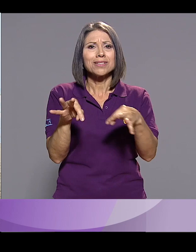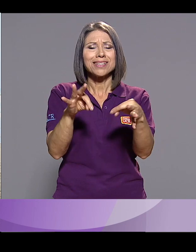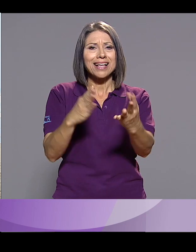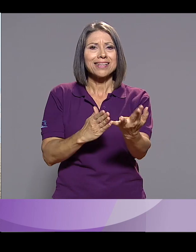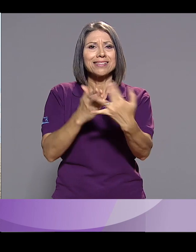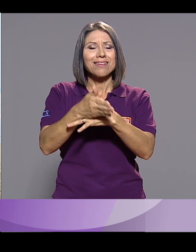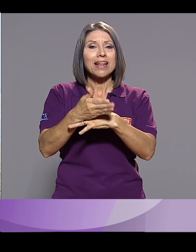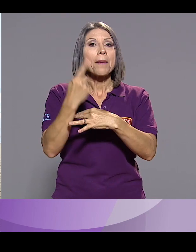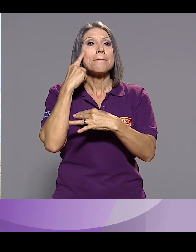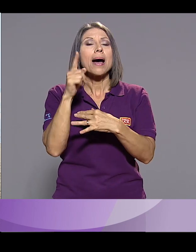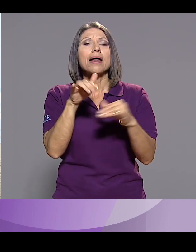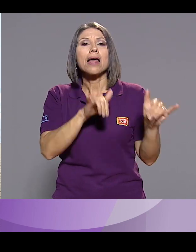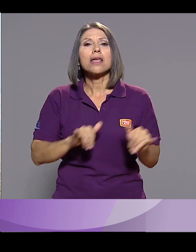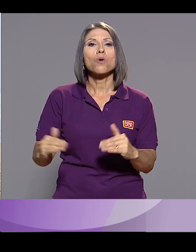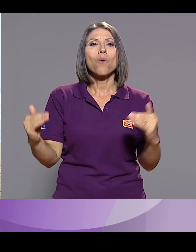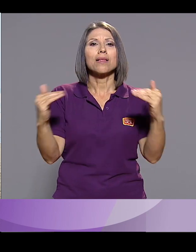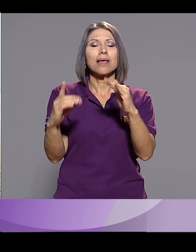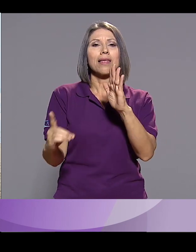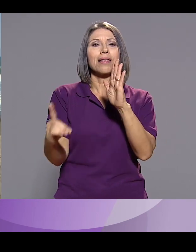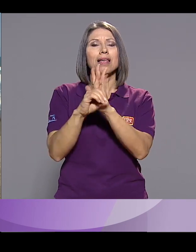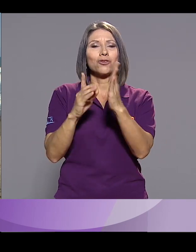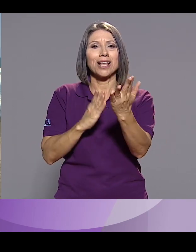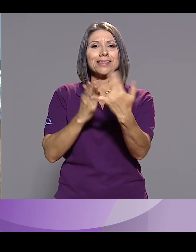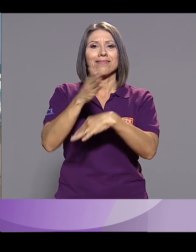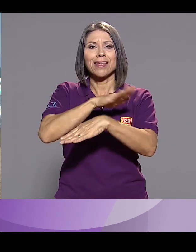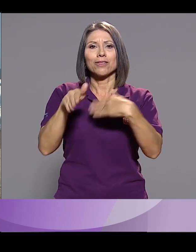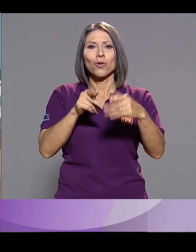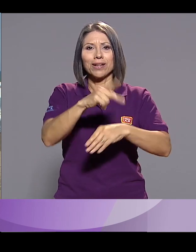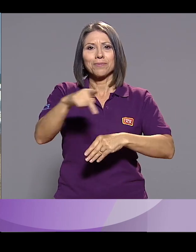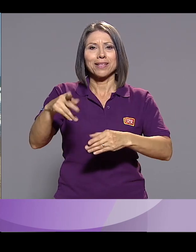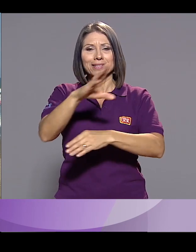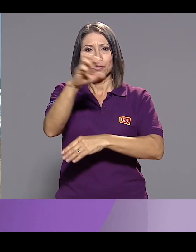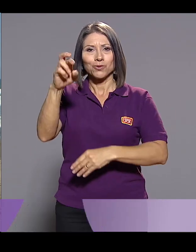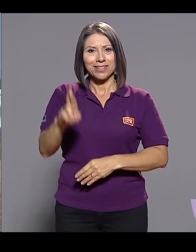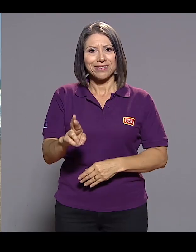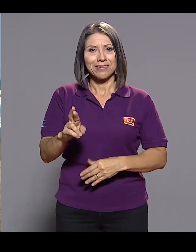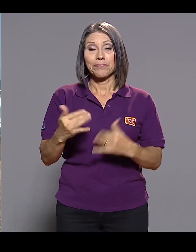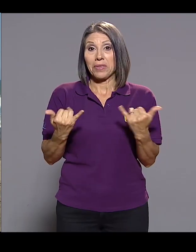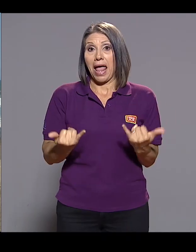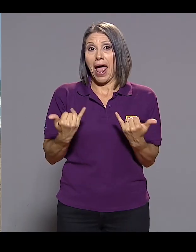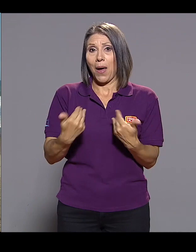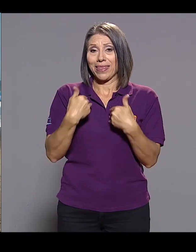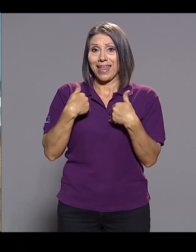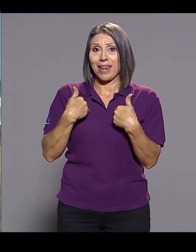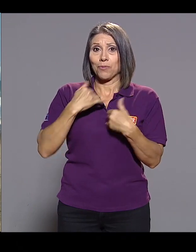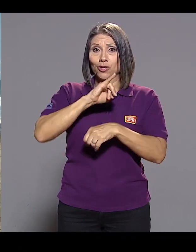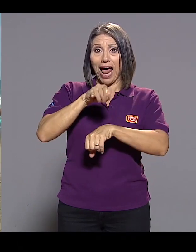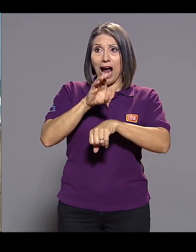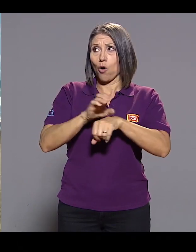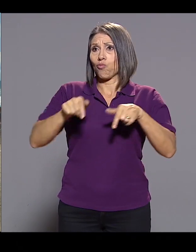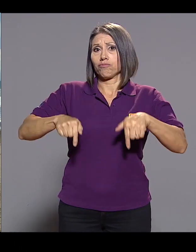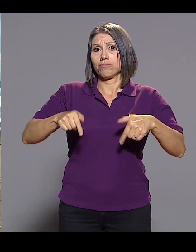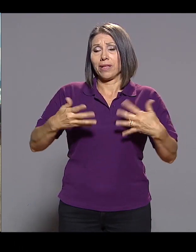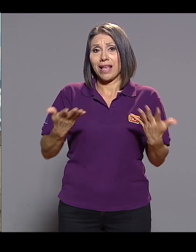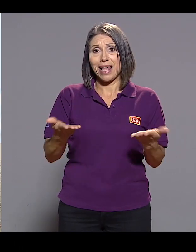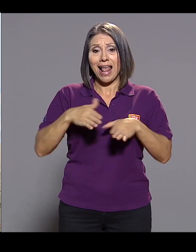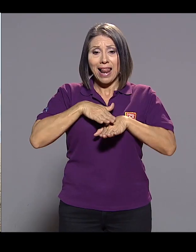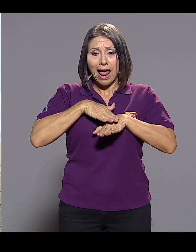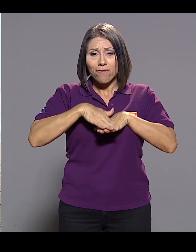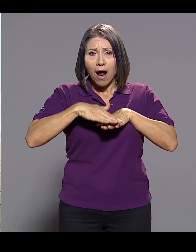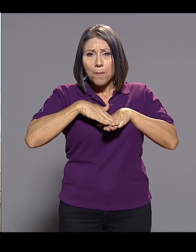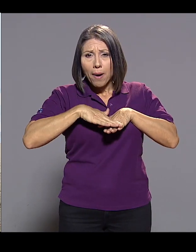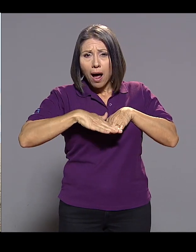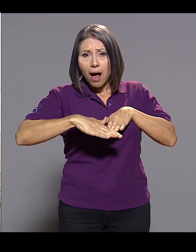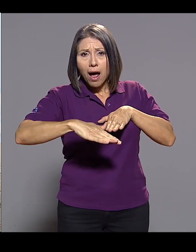accesible que se encargue de llevar la igualdad de derechos y accesibilidad en todas las playas de Costa Rica en este caso contamos con Jacó